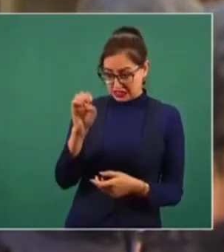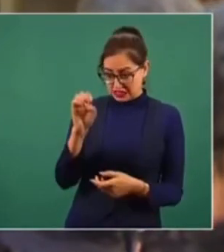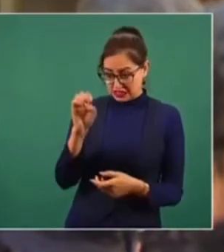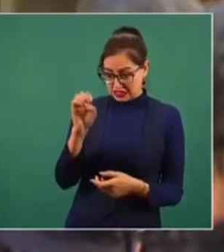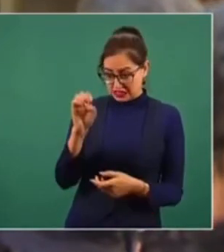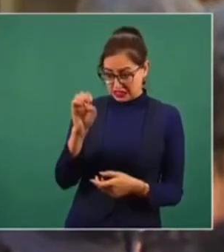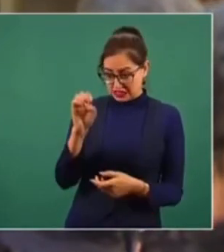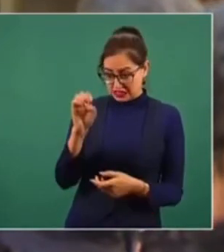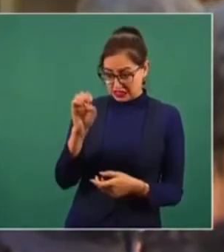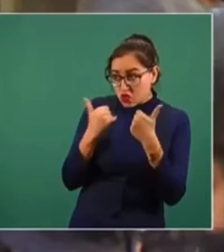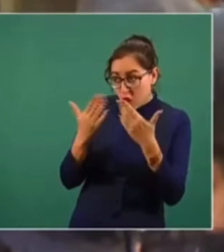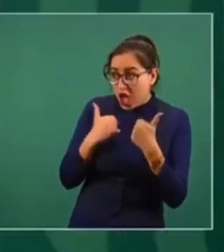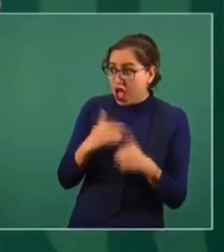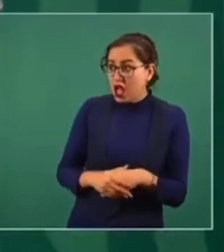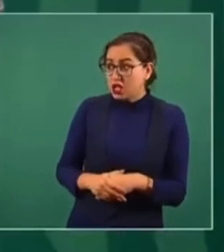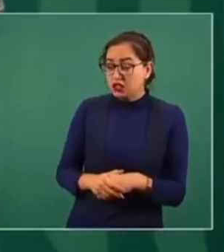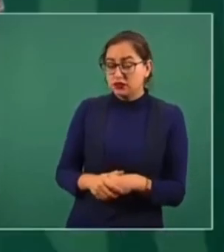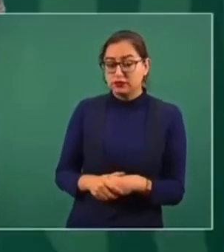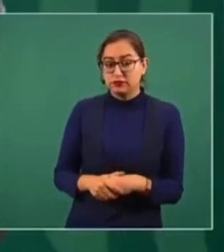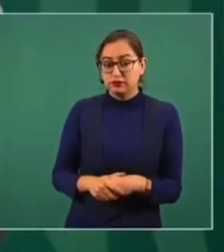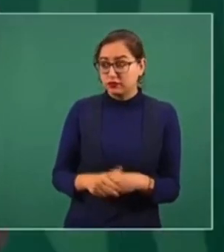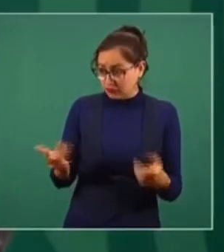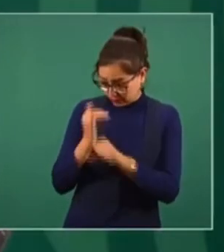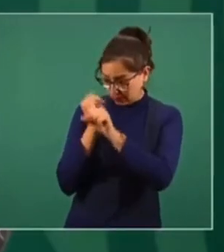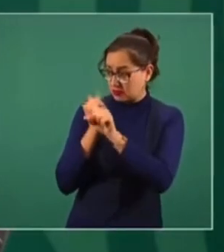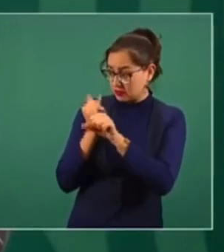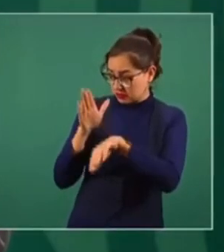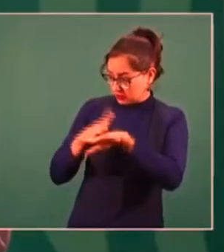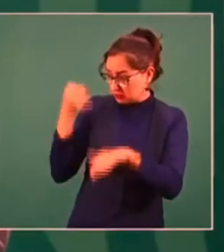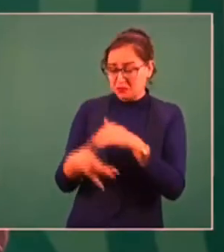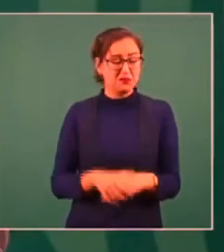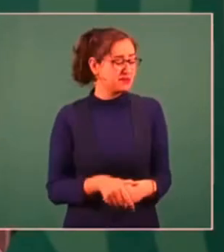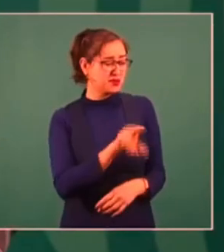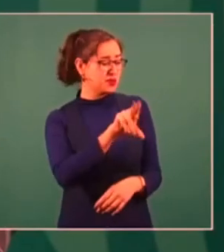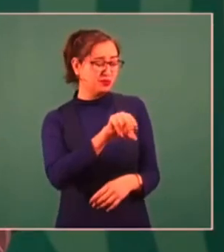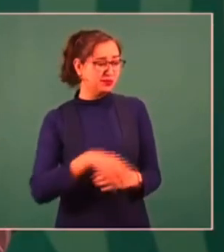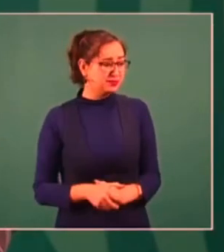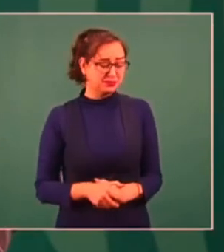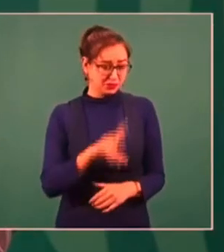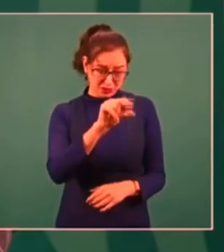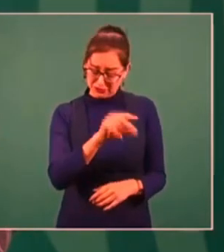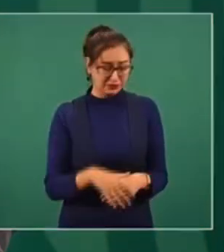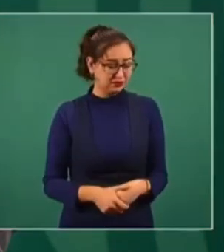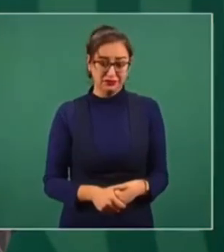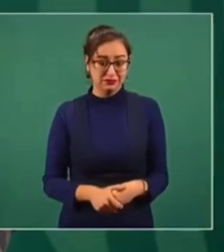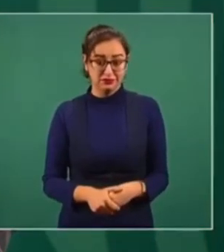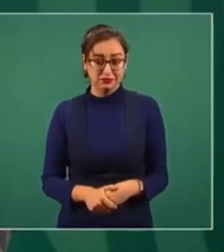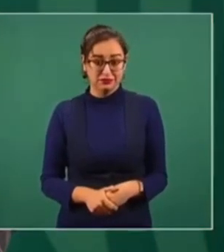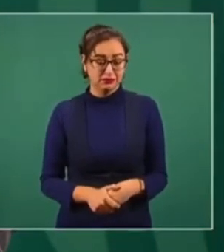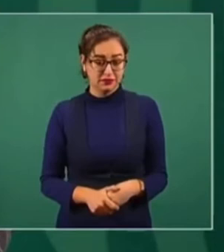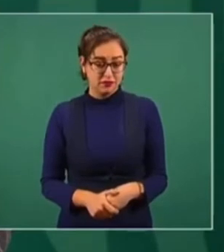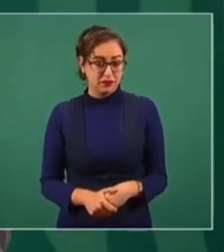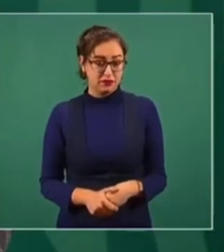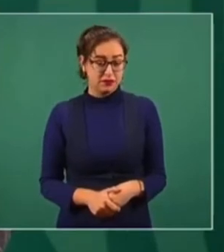cuerpos? Pues en el caso. ¿Y no ameritaría una investigación real sobre estos hechos? No, no, no, no. Es